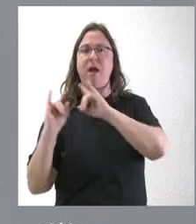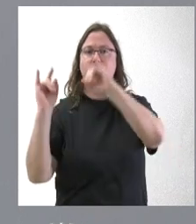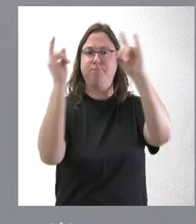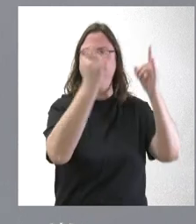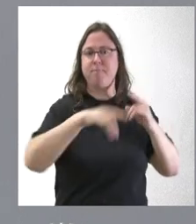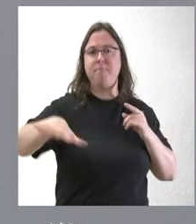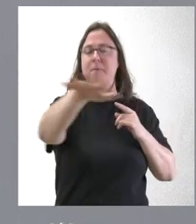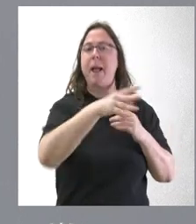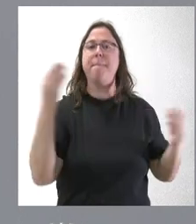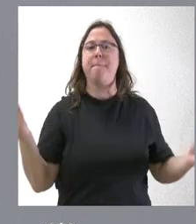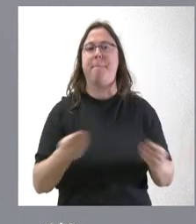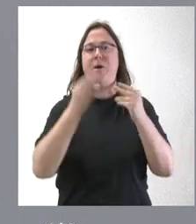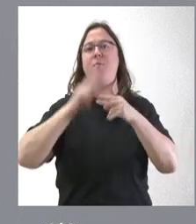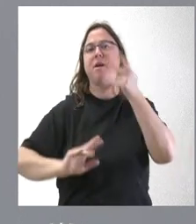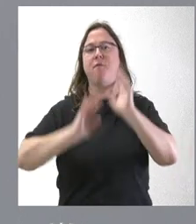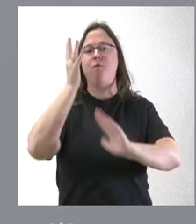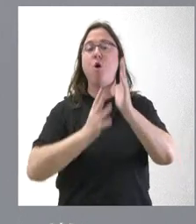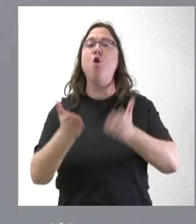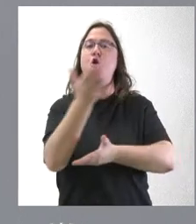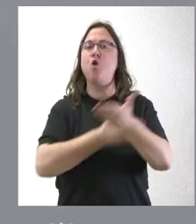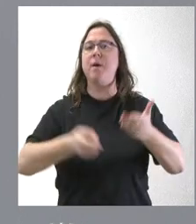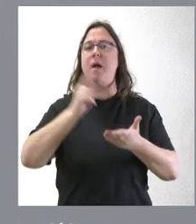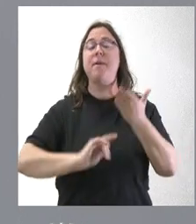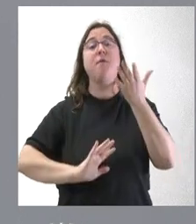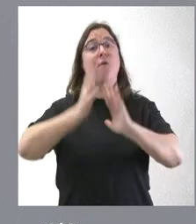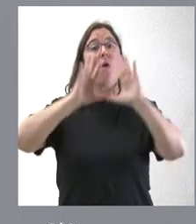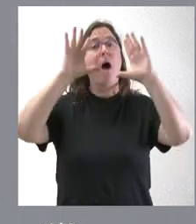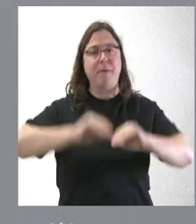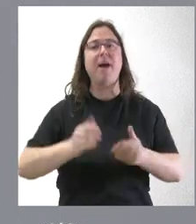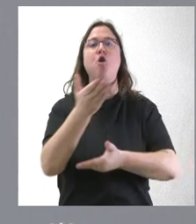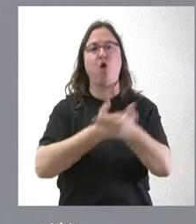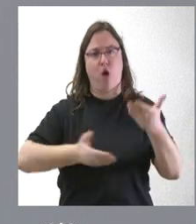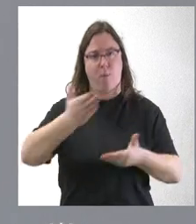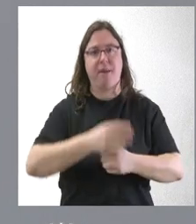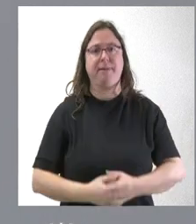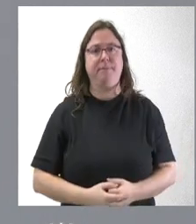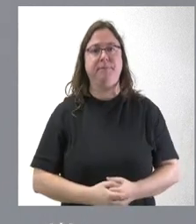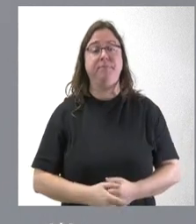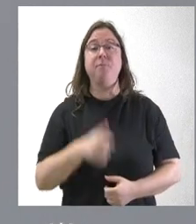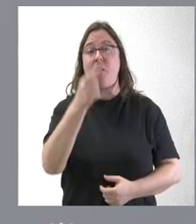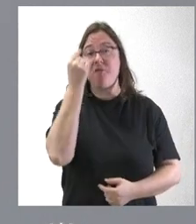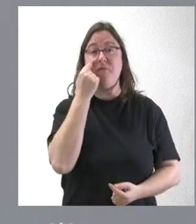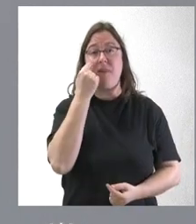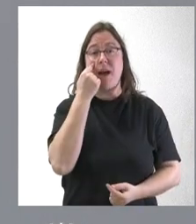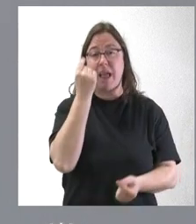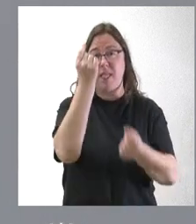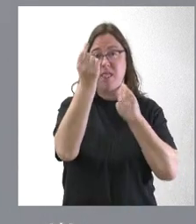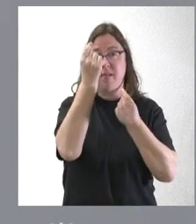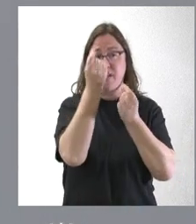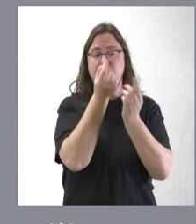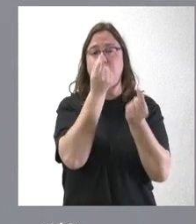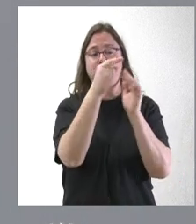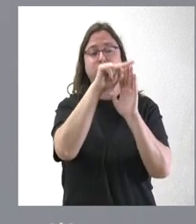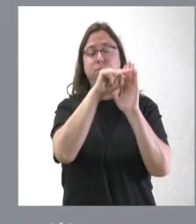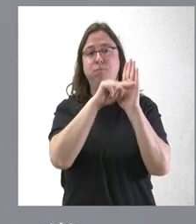natural. Y van a colaborar a sí mismo en la extinción de los incendios. Tienen ustedes en el detalle cuál es la distribución por